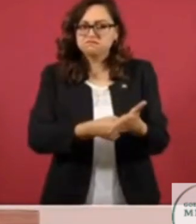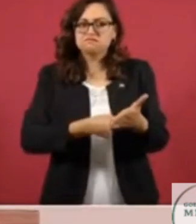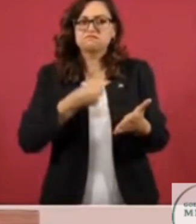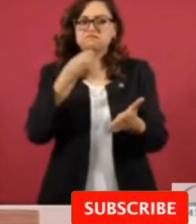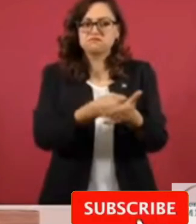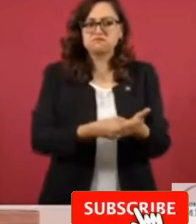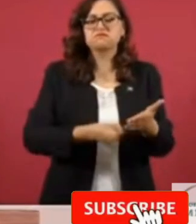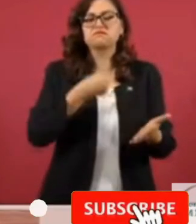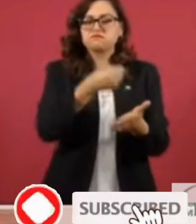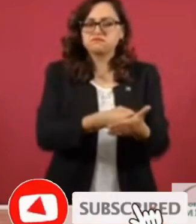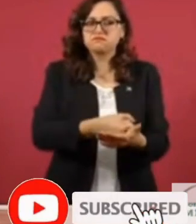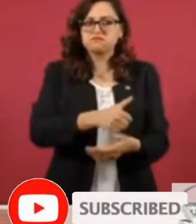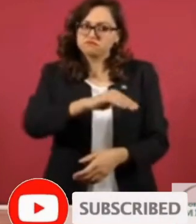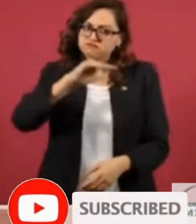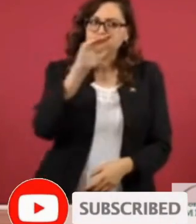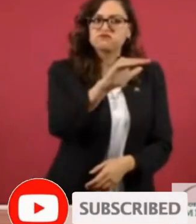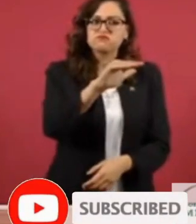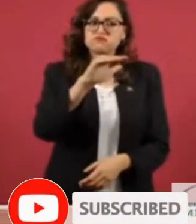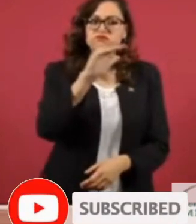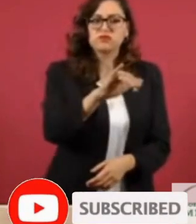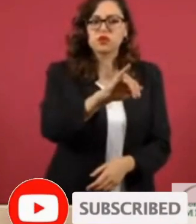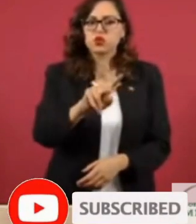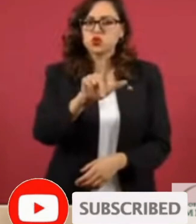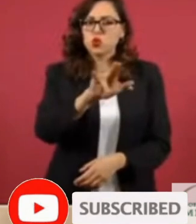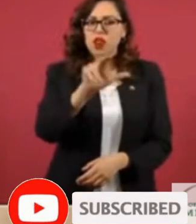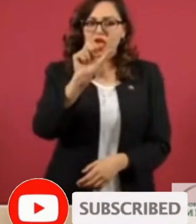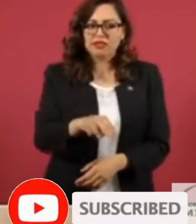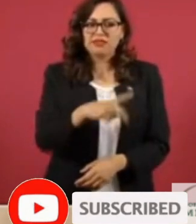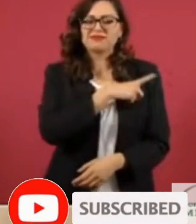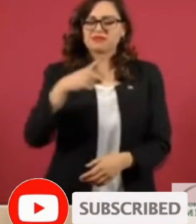libertad de Julian Assange.